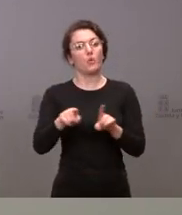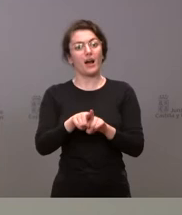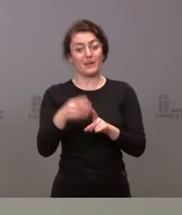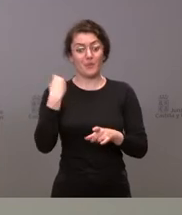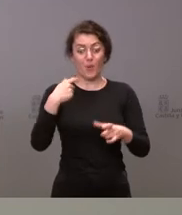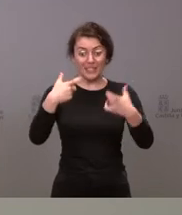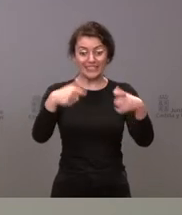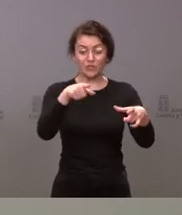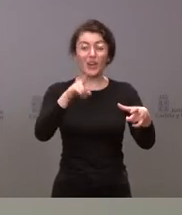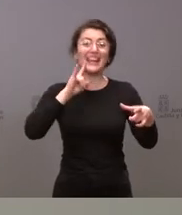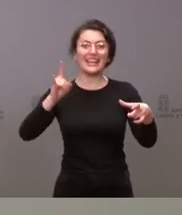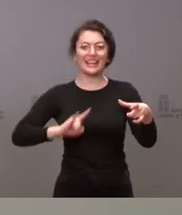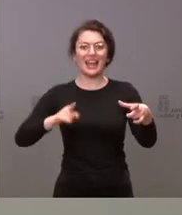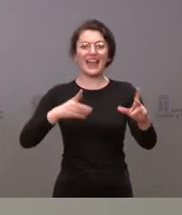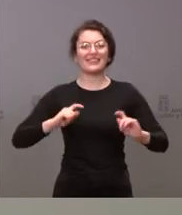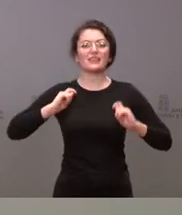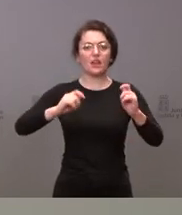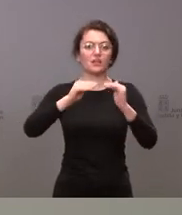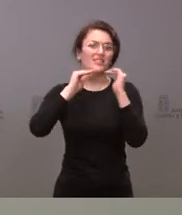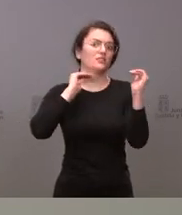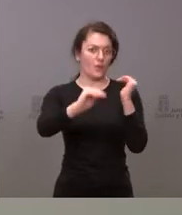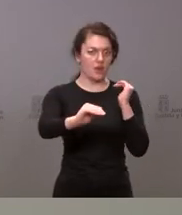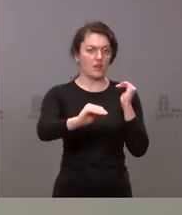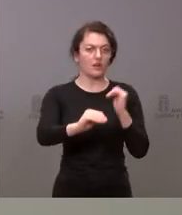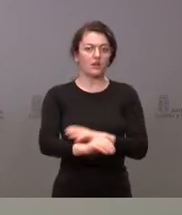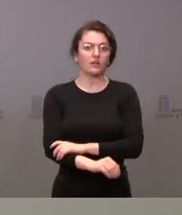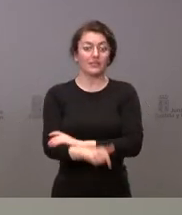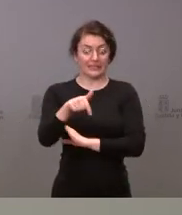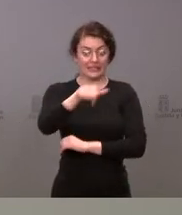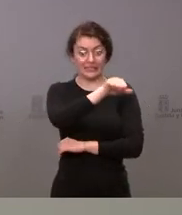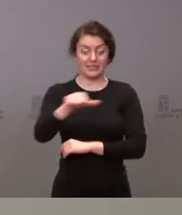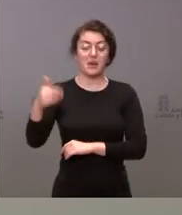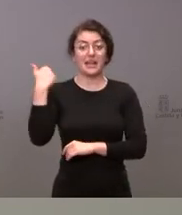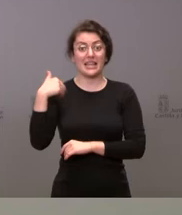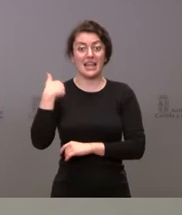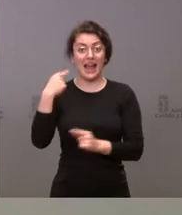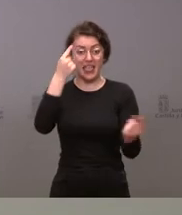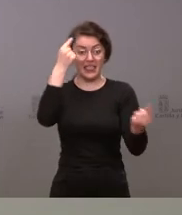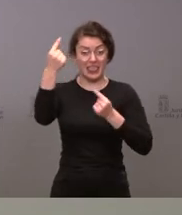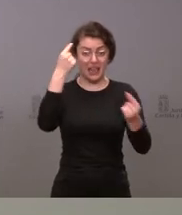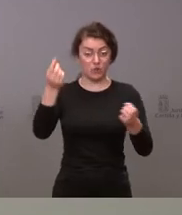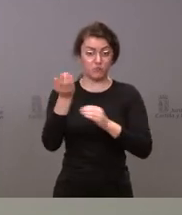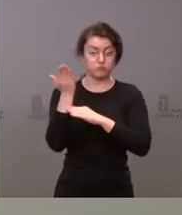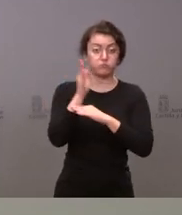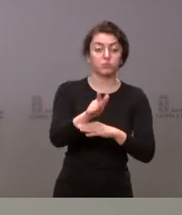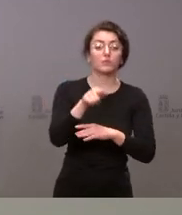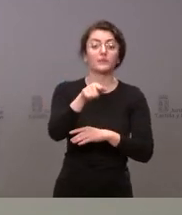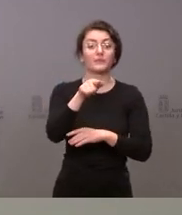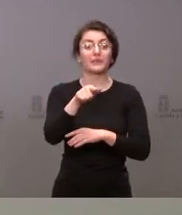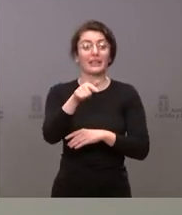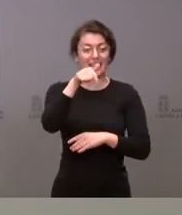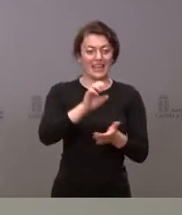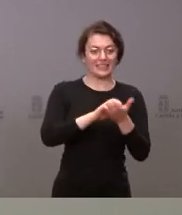energético de la estabilidad necesaria precisamente esa semana se han conocido los datos en función de los cuales Castellón lidera la producción de